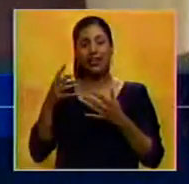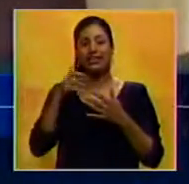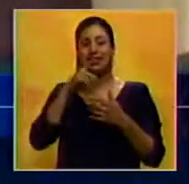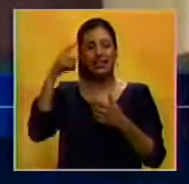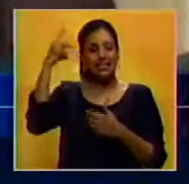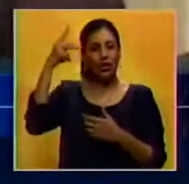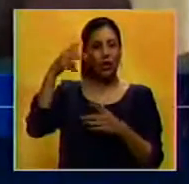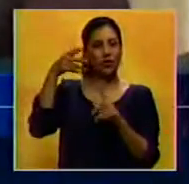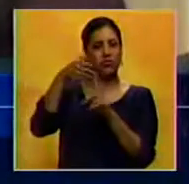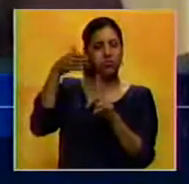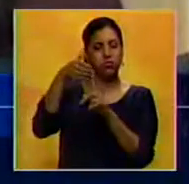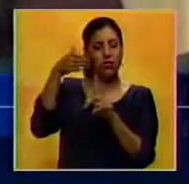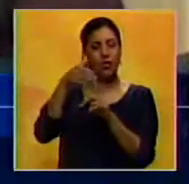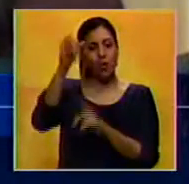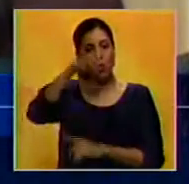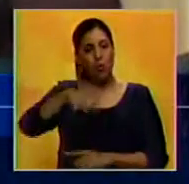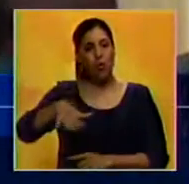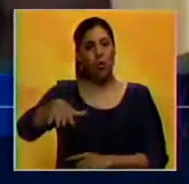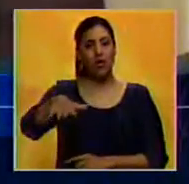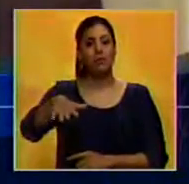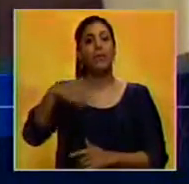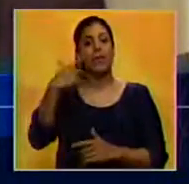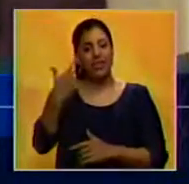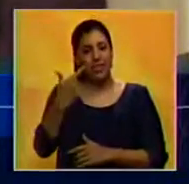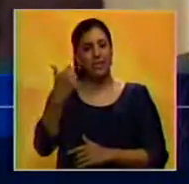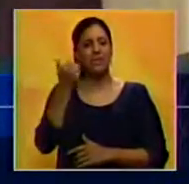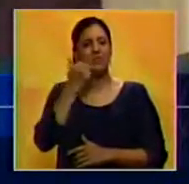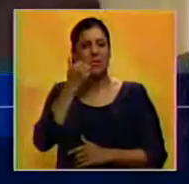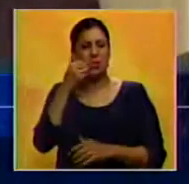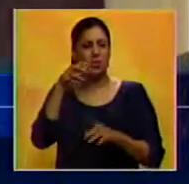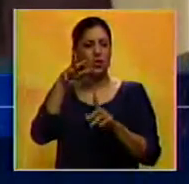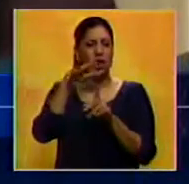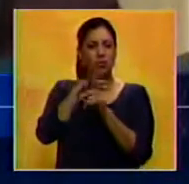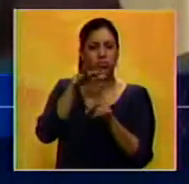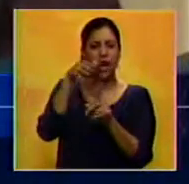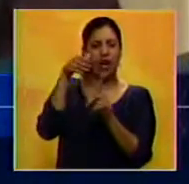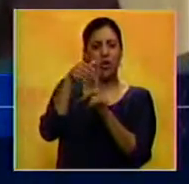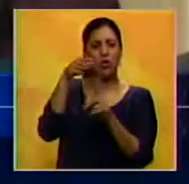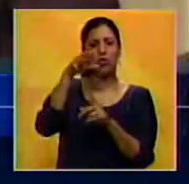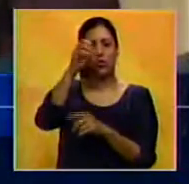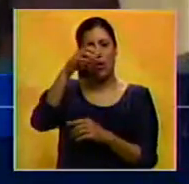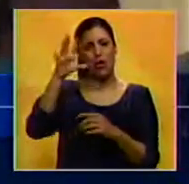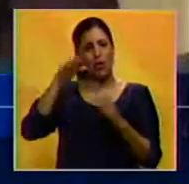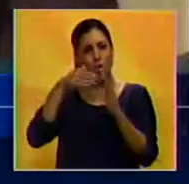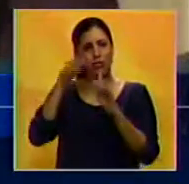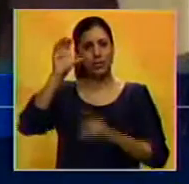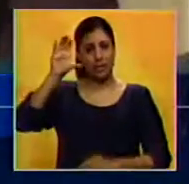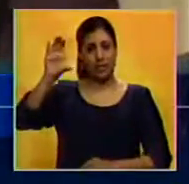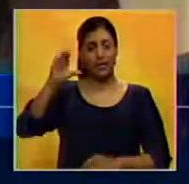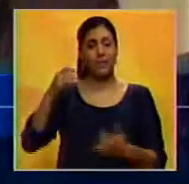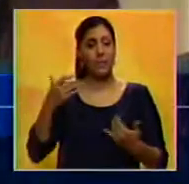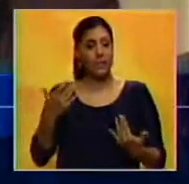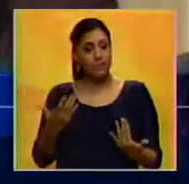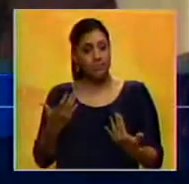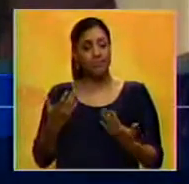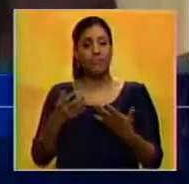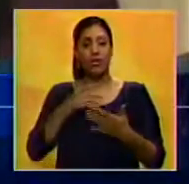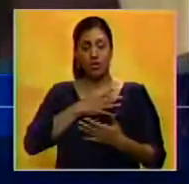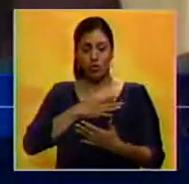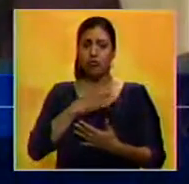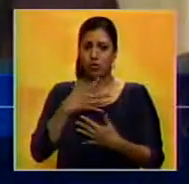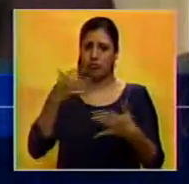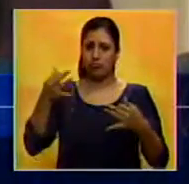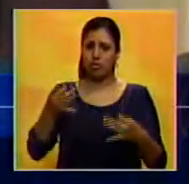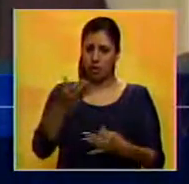guerras psicológicas contra nuestra población, de asedio y bullying mediático contra nuestro país. Y en ese sentido yo le